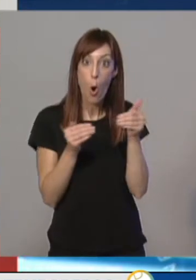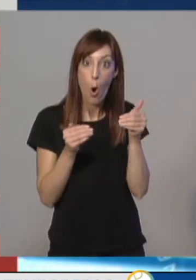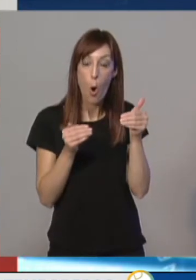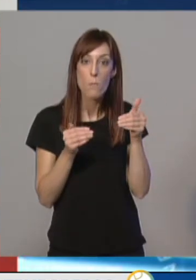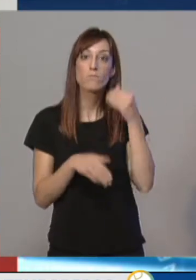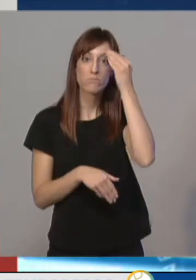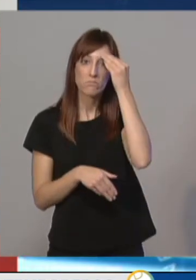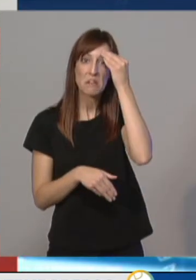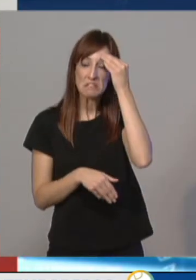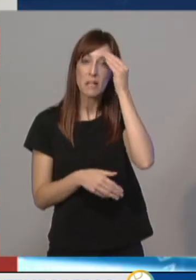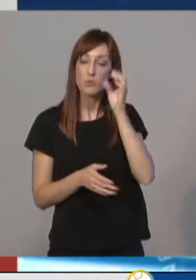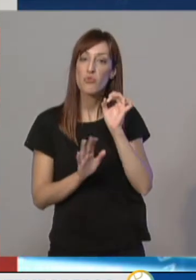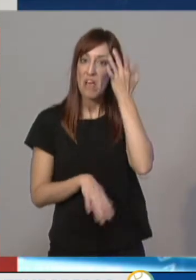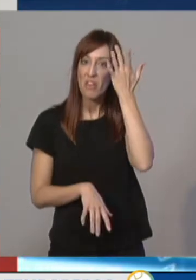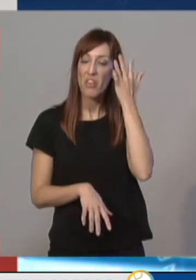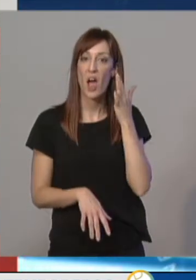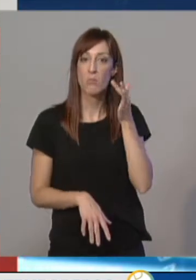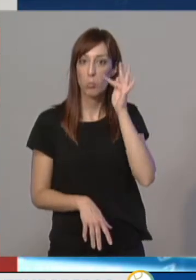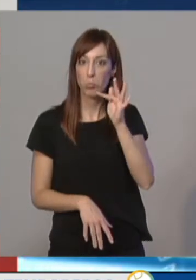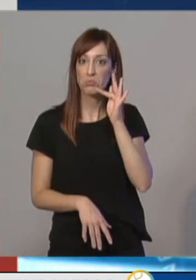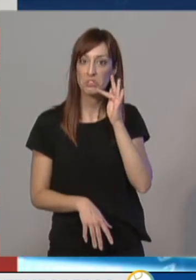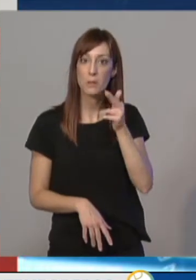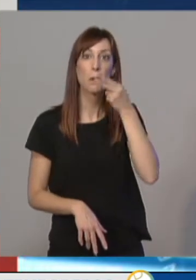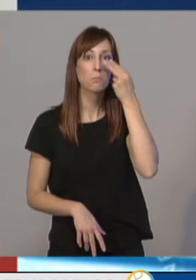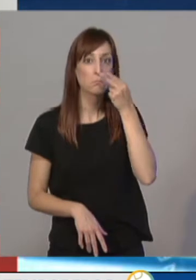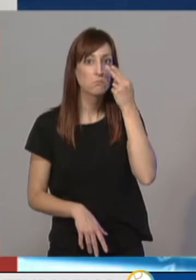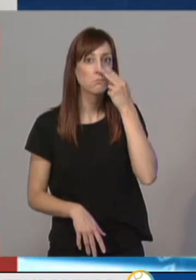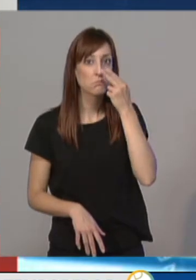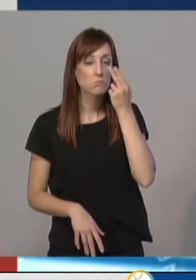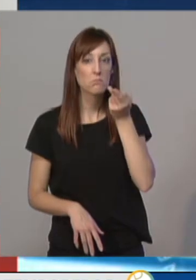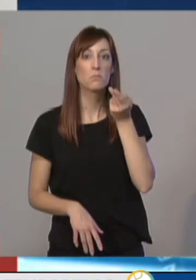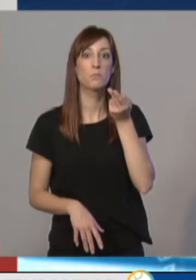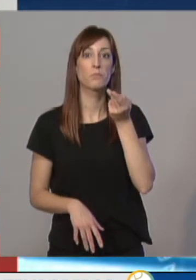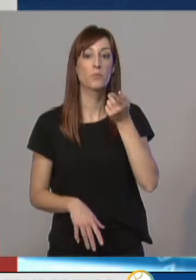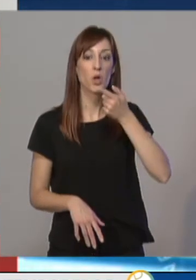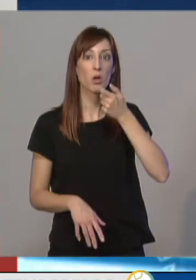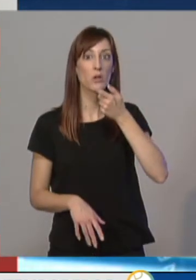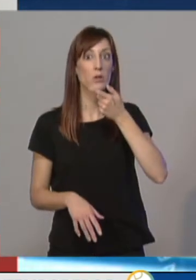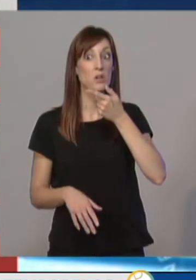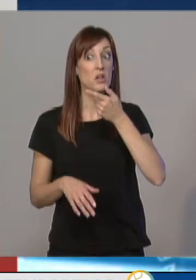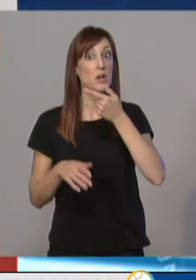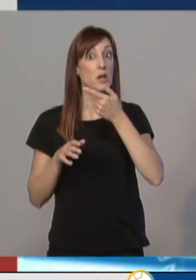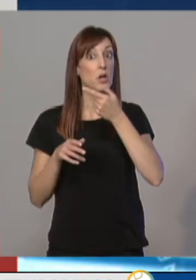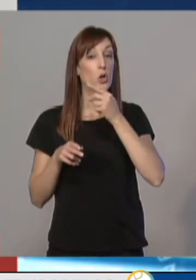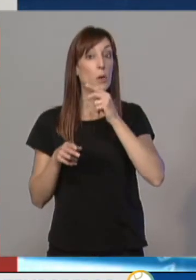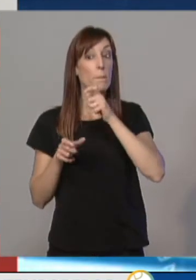ha sido interesante y que ha sido positiva... ...hemos registrado unos 90